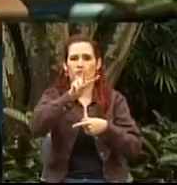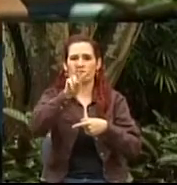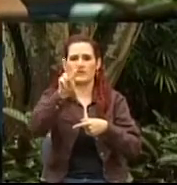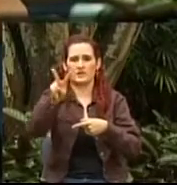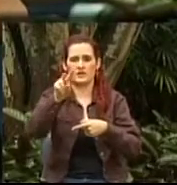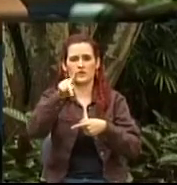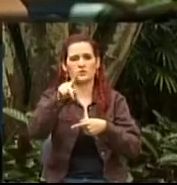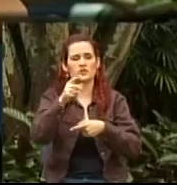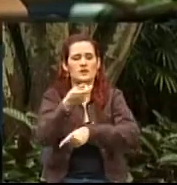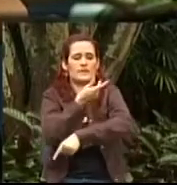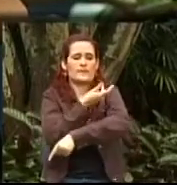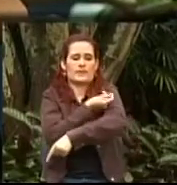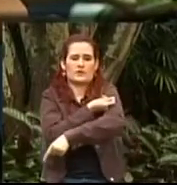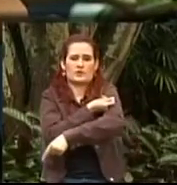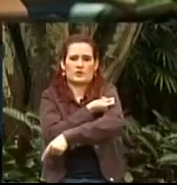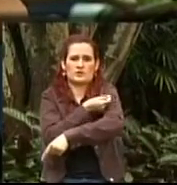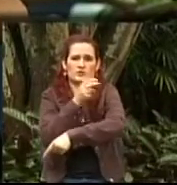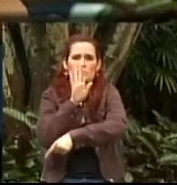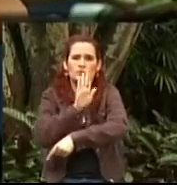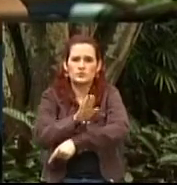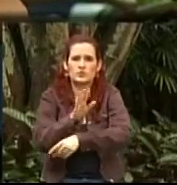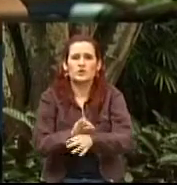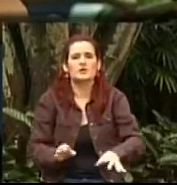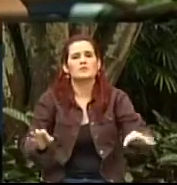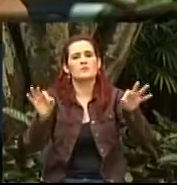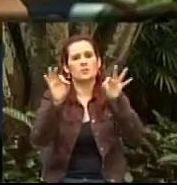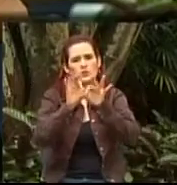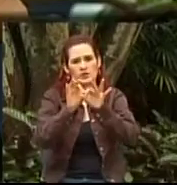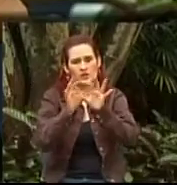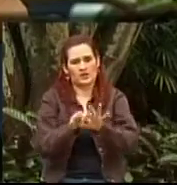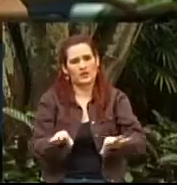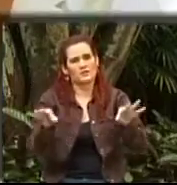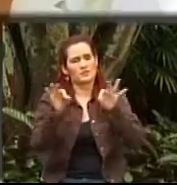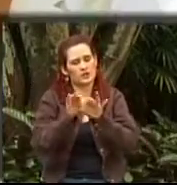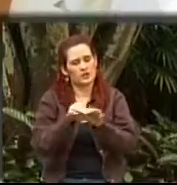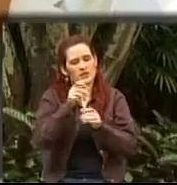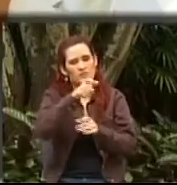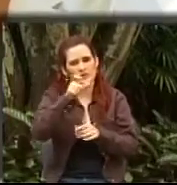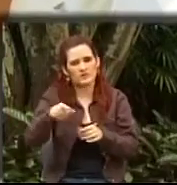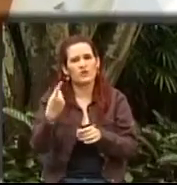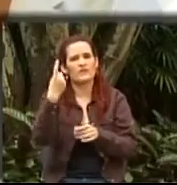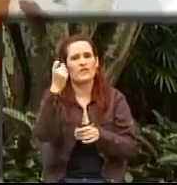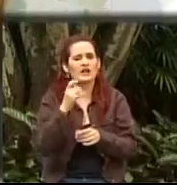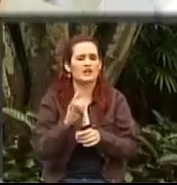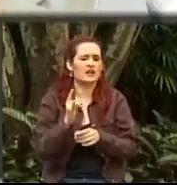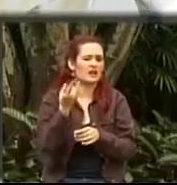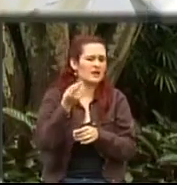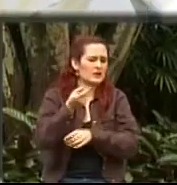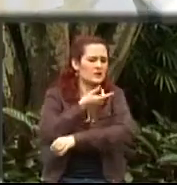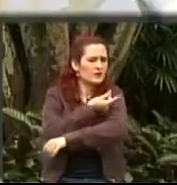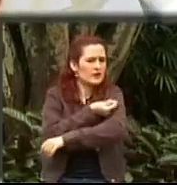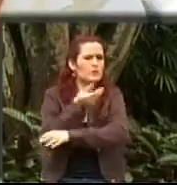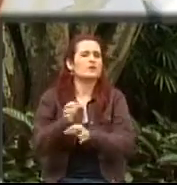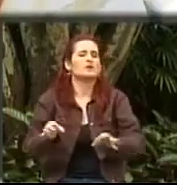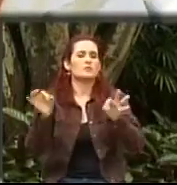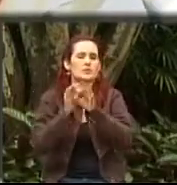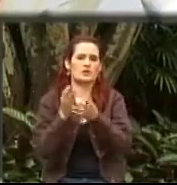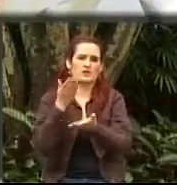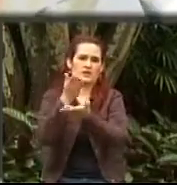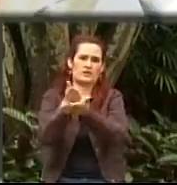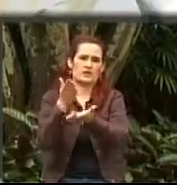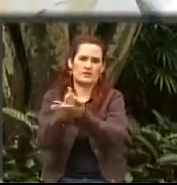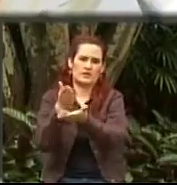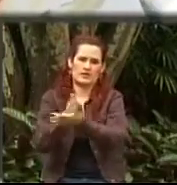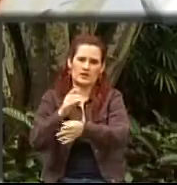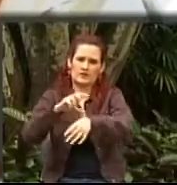jornada masiva nacional de vacunación para ponerse al día. Así es. Recordemos que se van a poner todas las vacunas